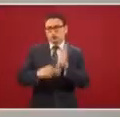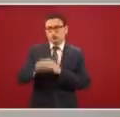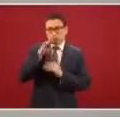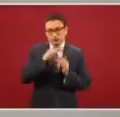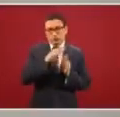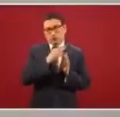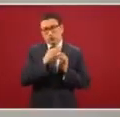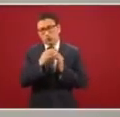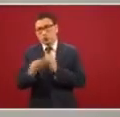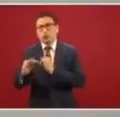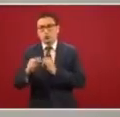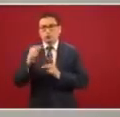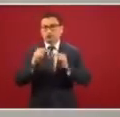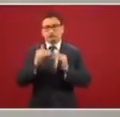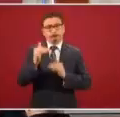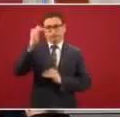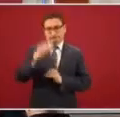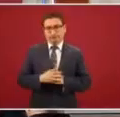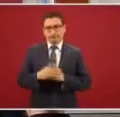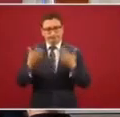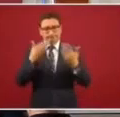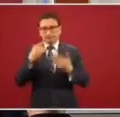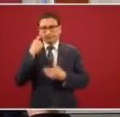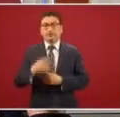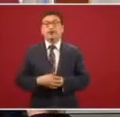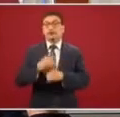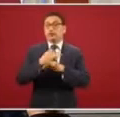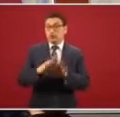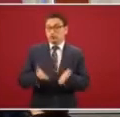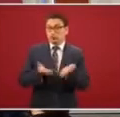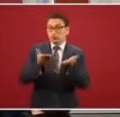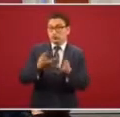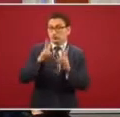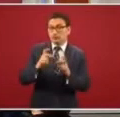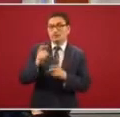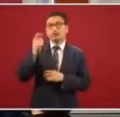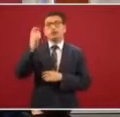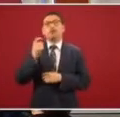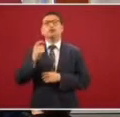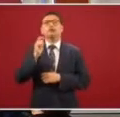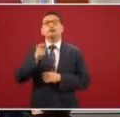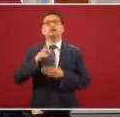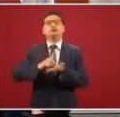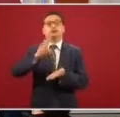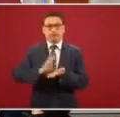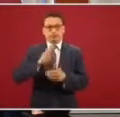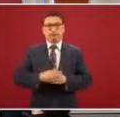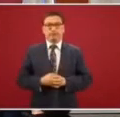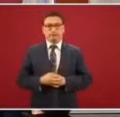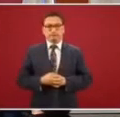si avanzamos, el informe sobre la pensión de discapacidad. Como se ha